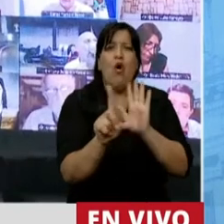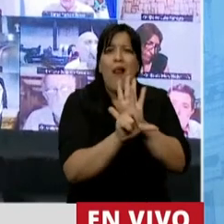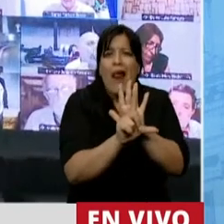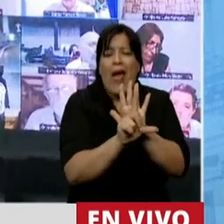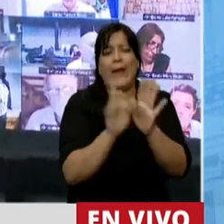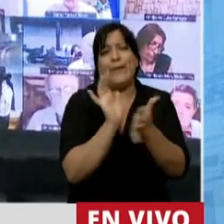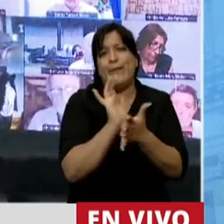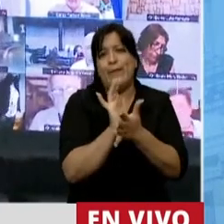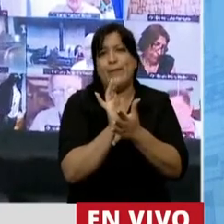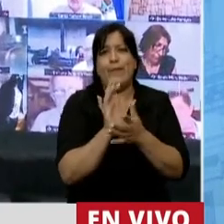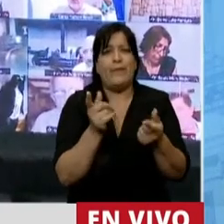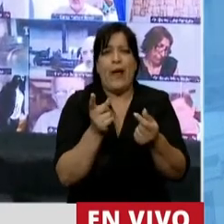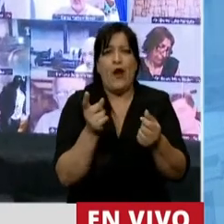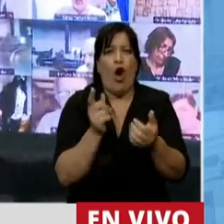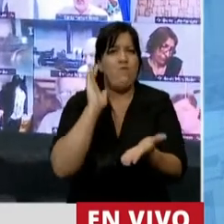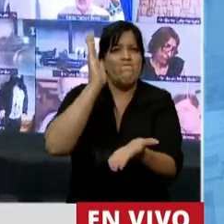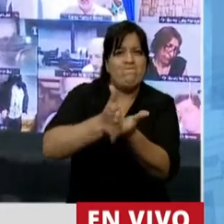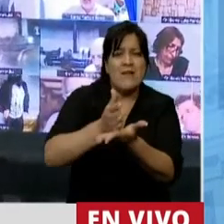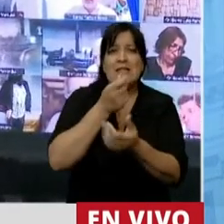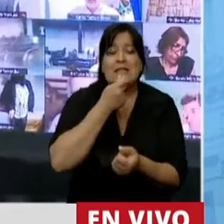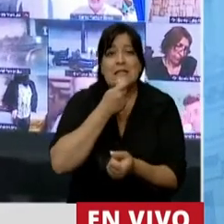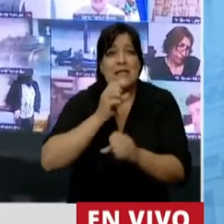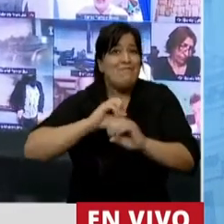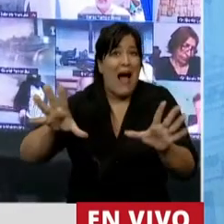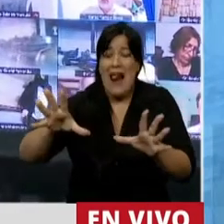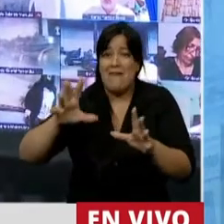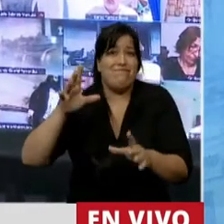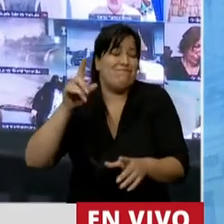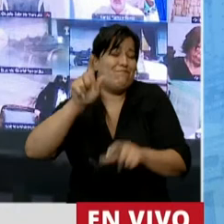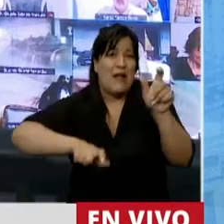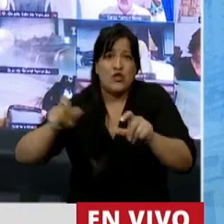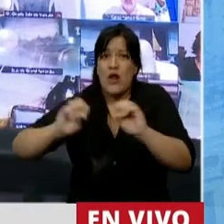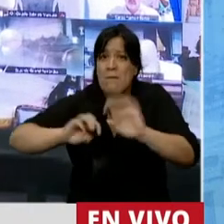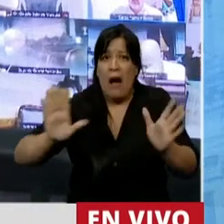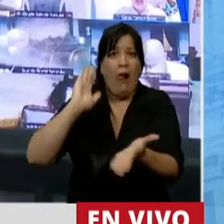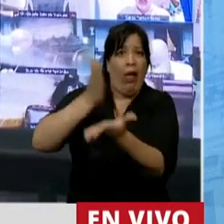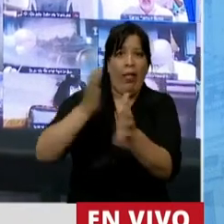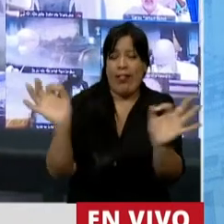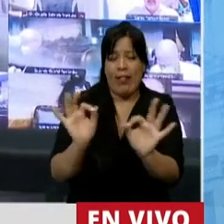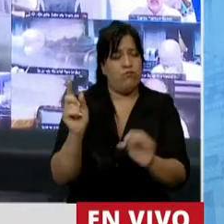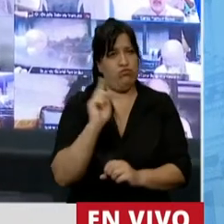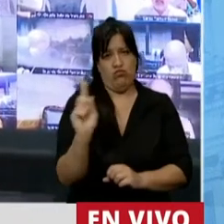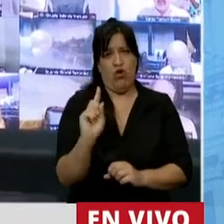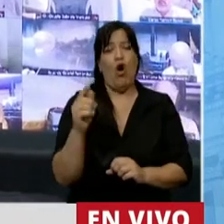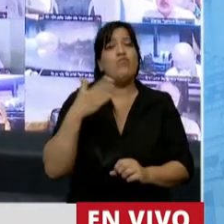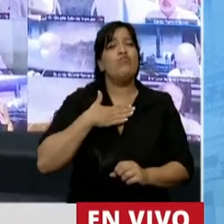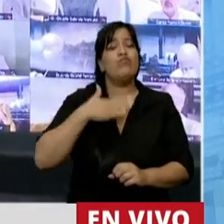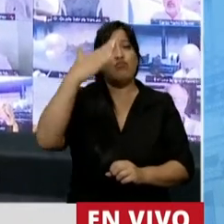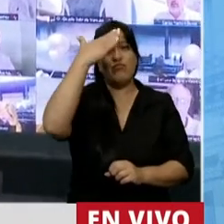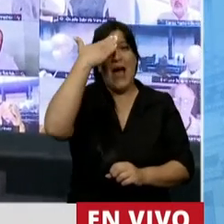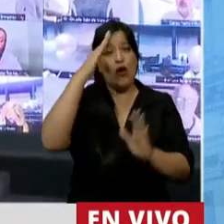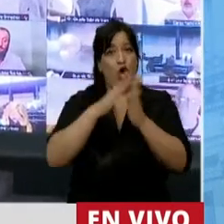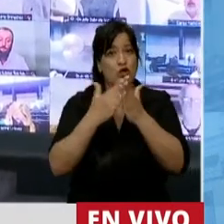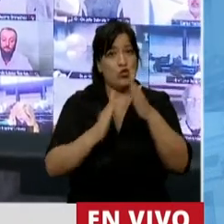en una ley que no sancione a quienes hacen tanto daño. Nuestra carta magna en su artículo 31